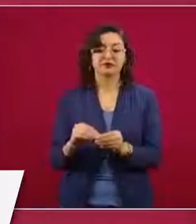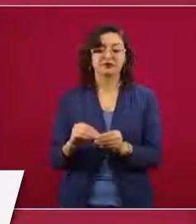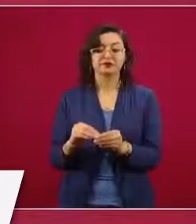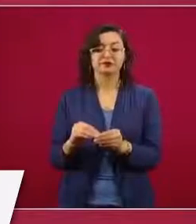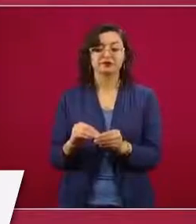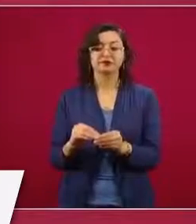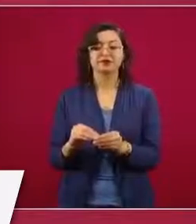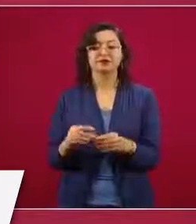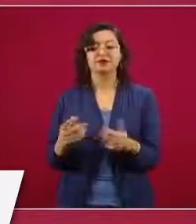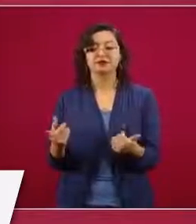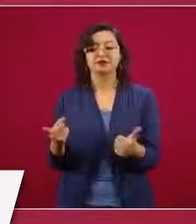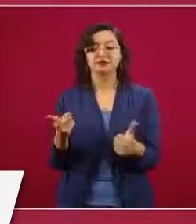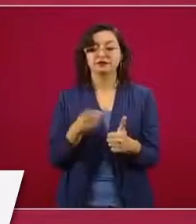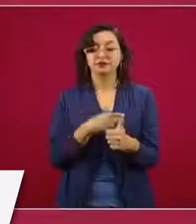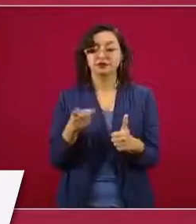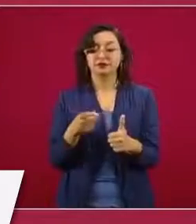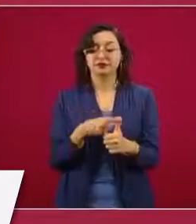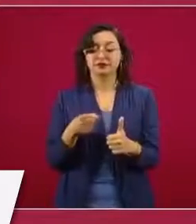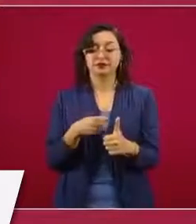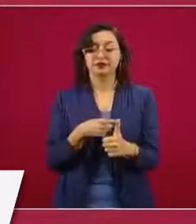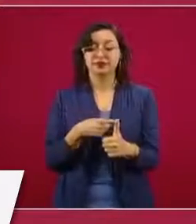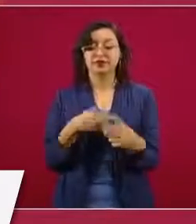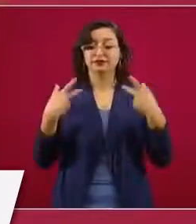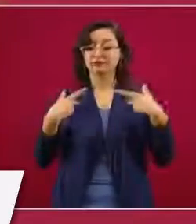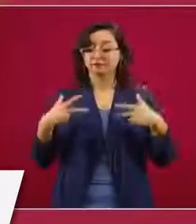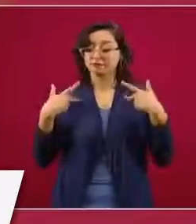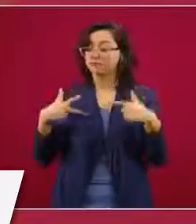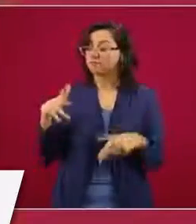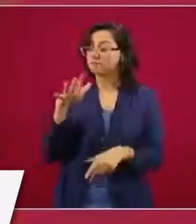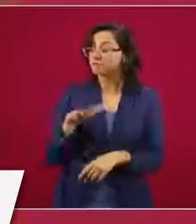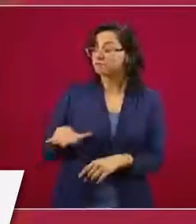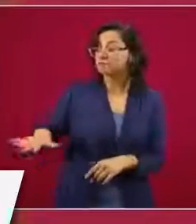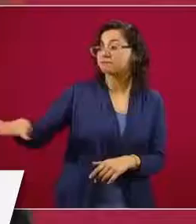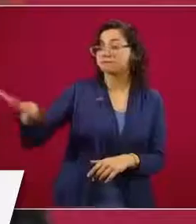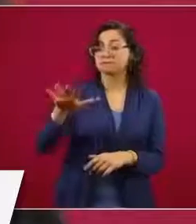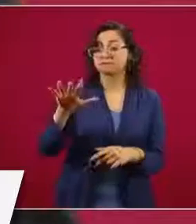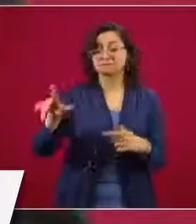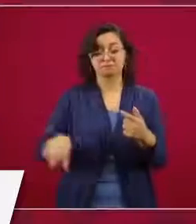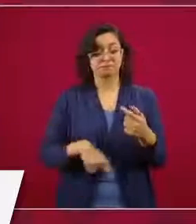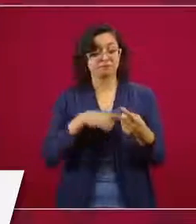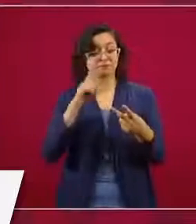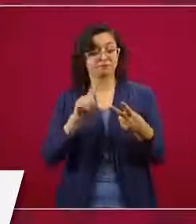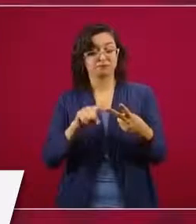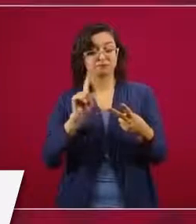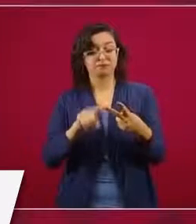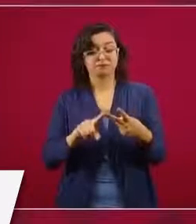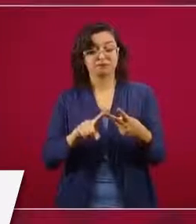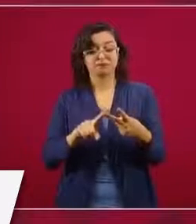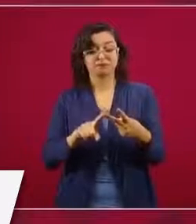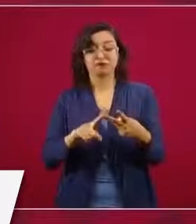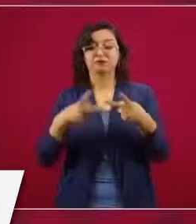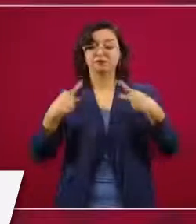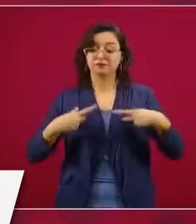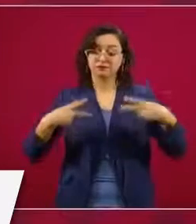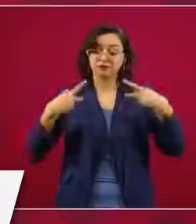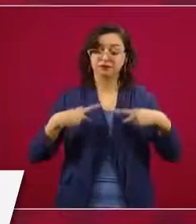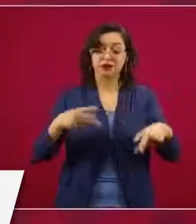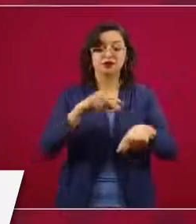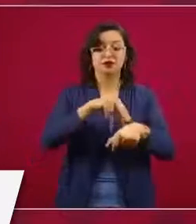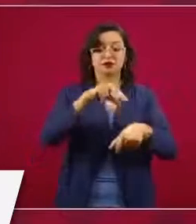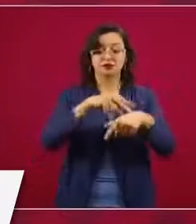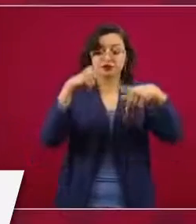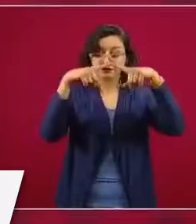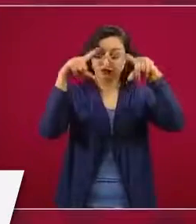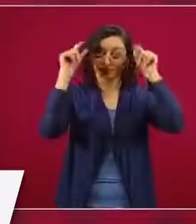en primer lugar el pueblo, en segundo lugar los trabajadores de la salud,